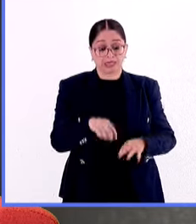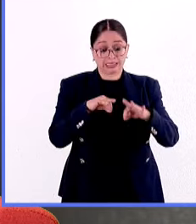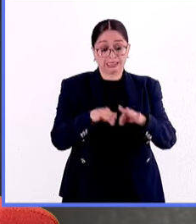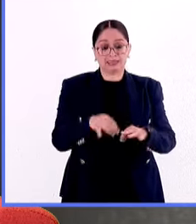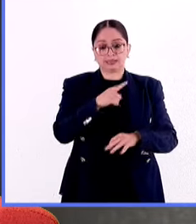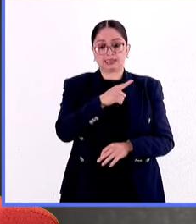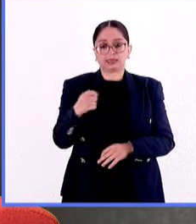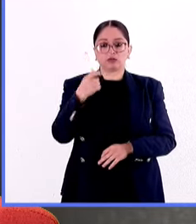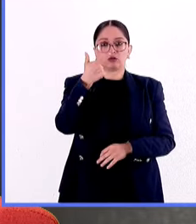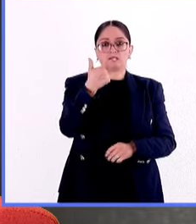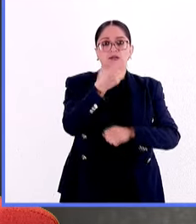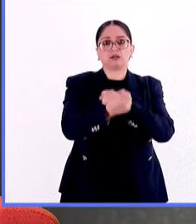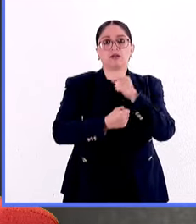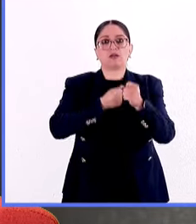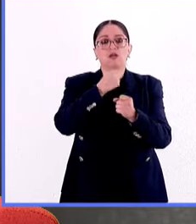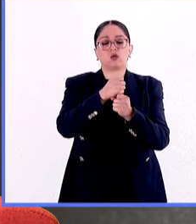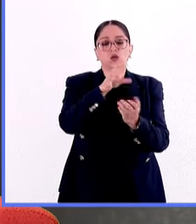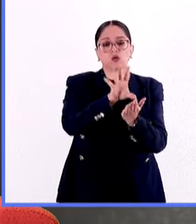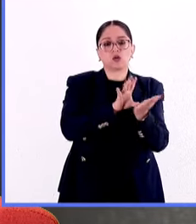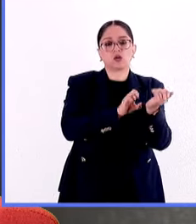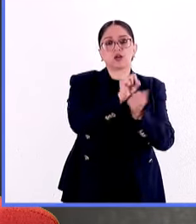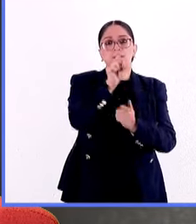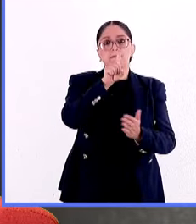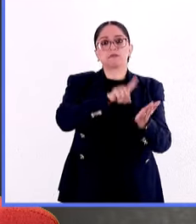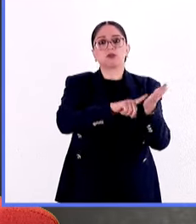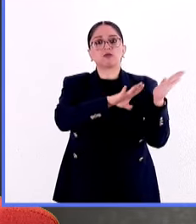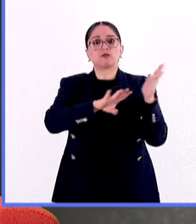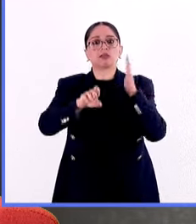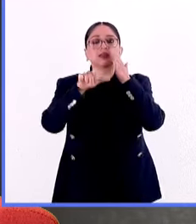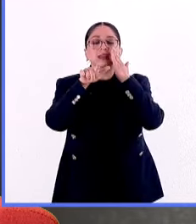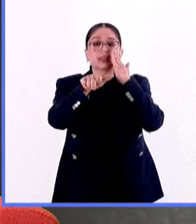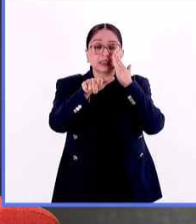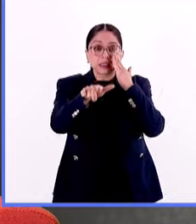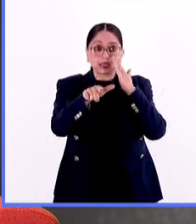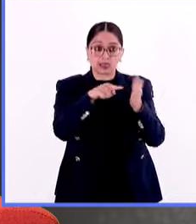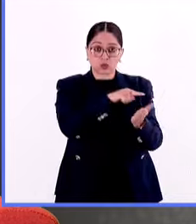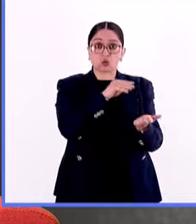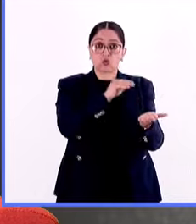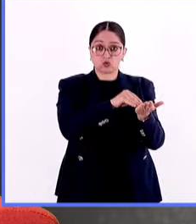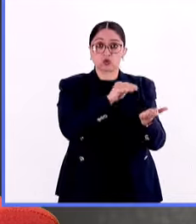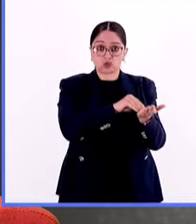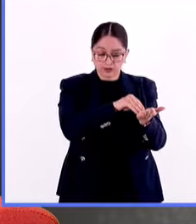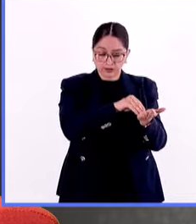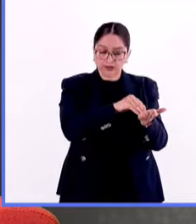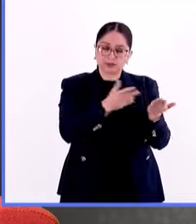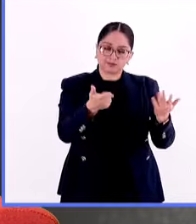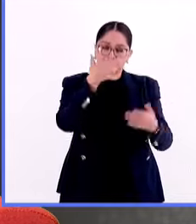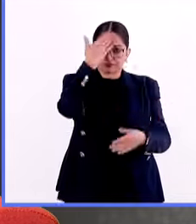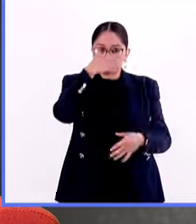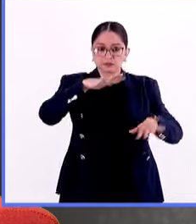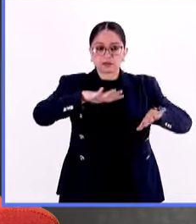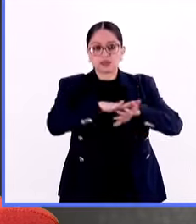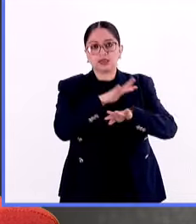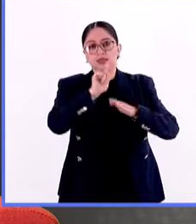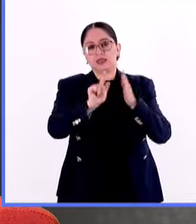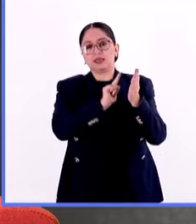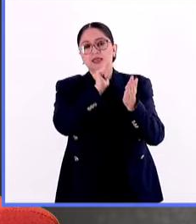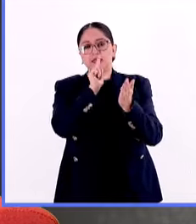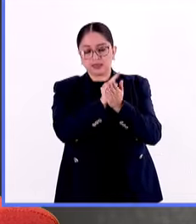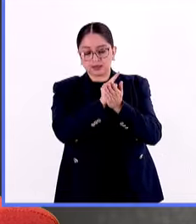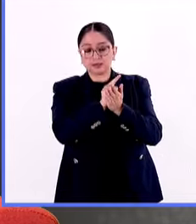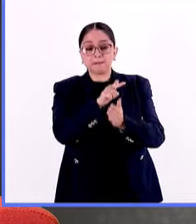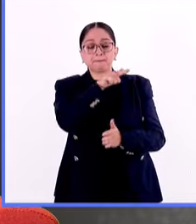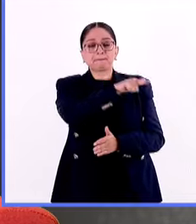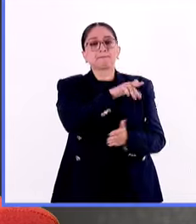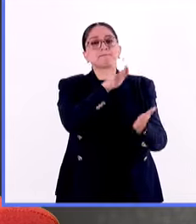de la promulgación de la Constitución de 1917 que es la Constitución vigente, claro con sus reformas, pero este